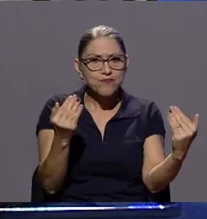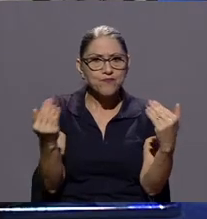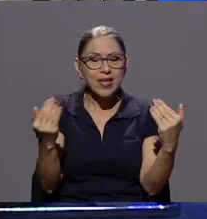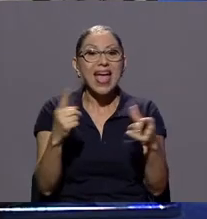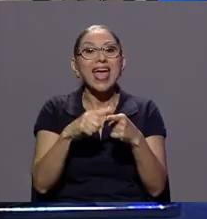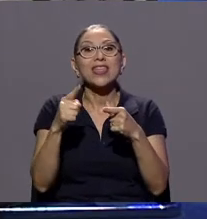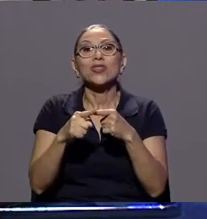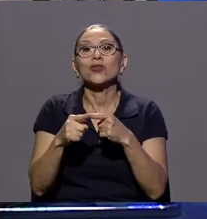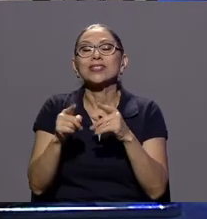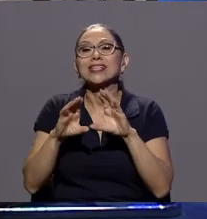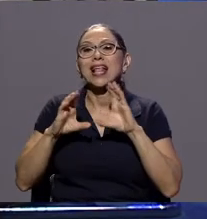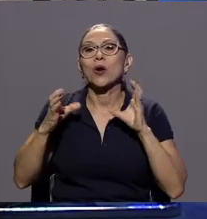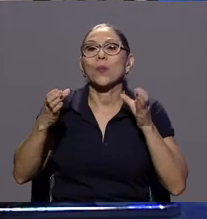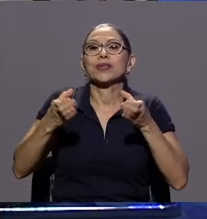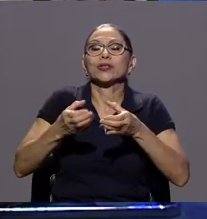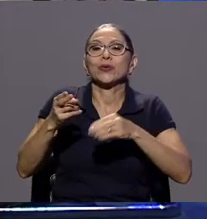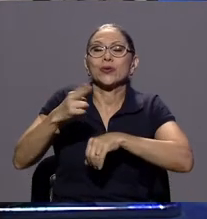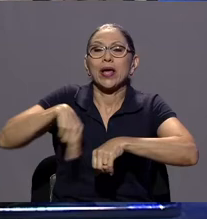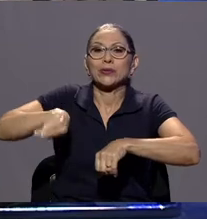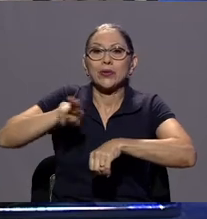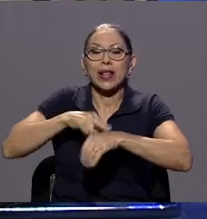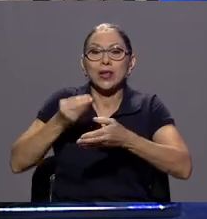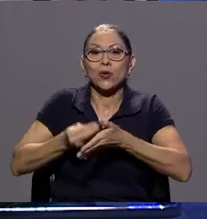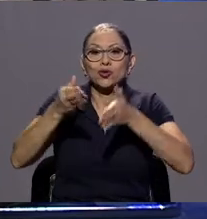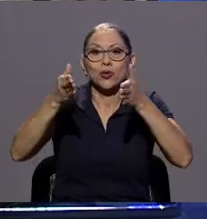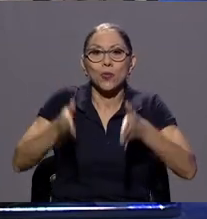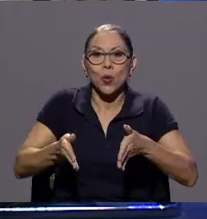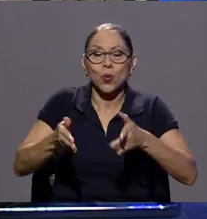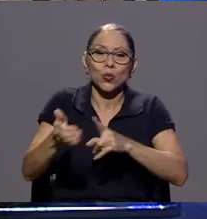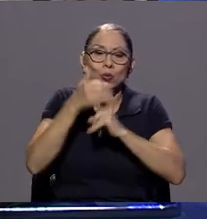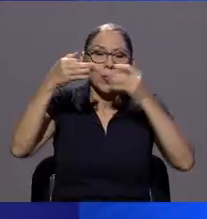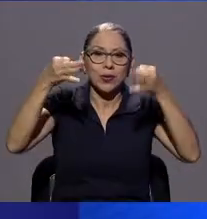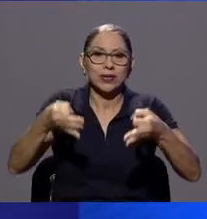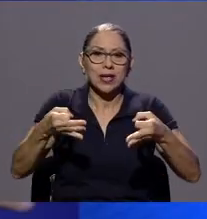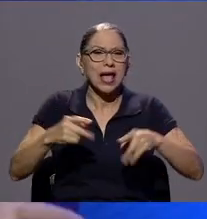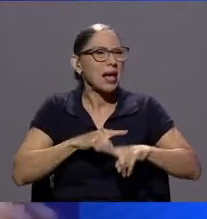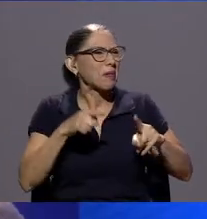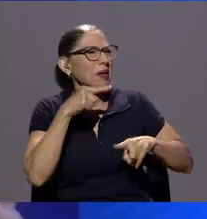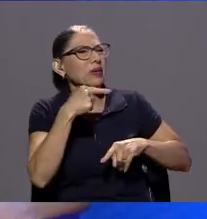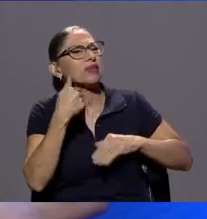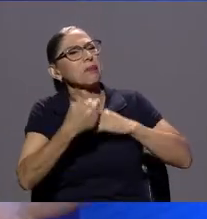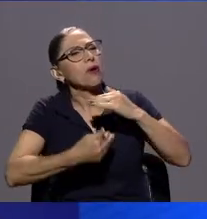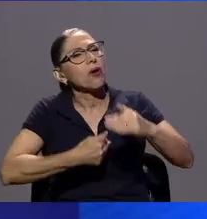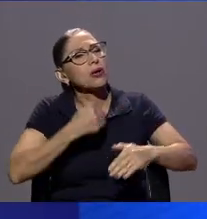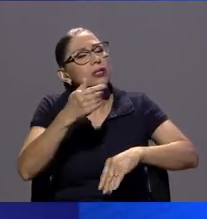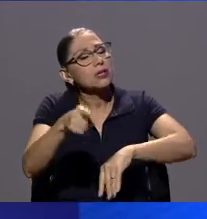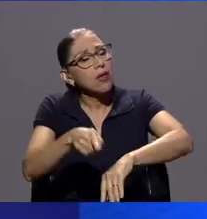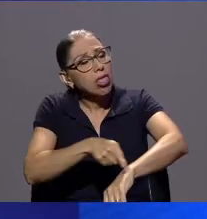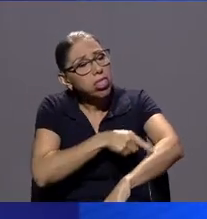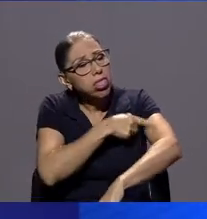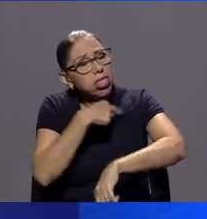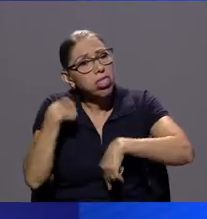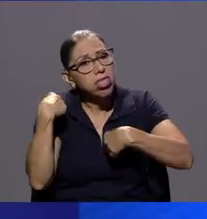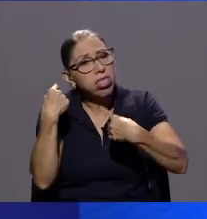tribunal administrativo toma una decisión pero eso es un proceso larguísimo es engorroso yo mismo lo he vivido digamos como ciudadano que he